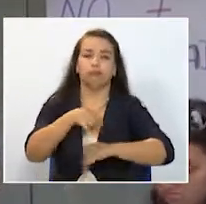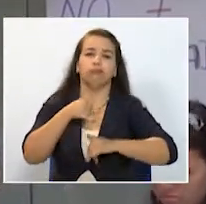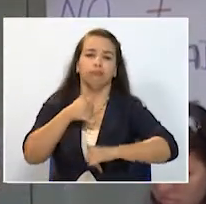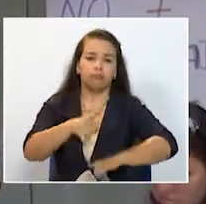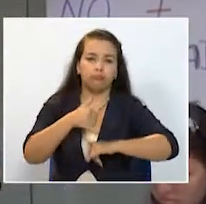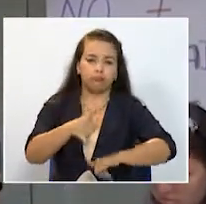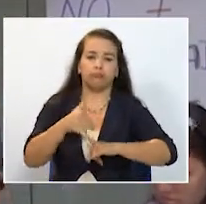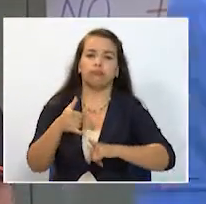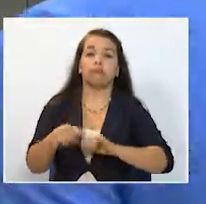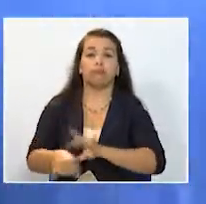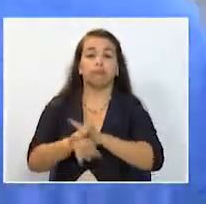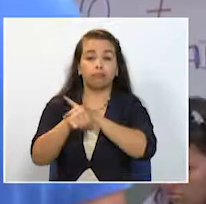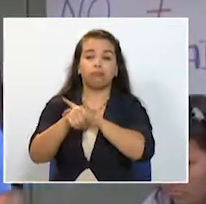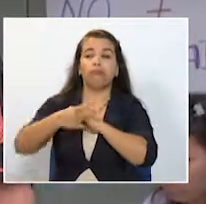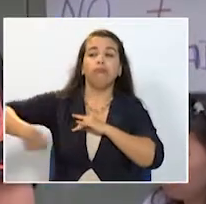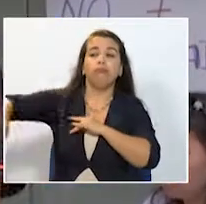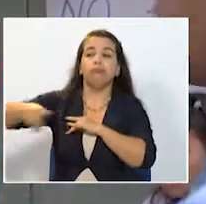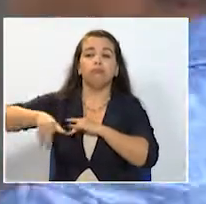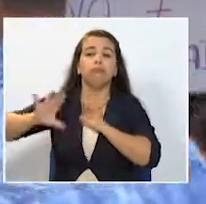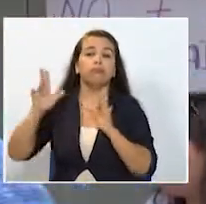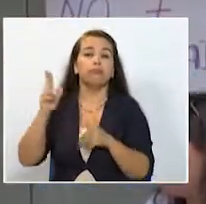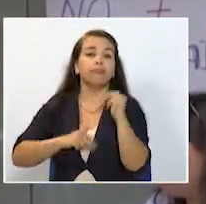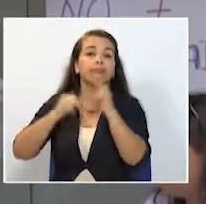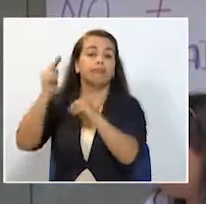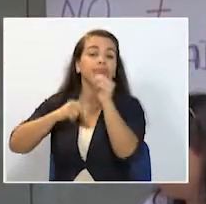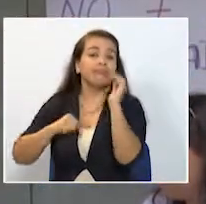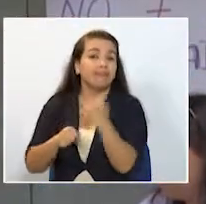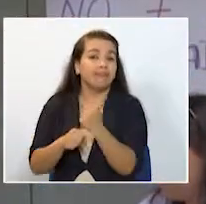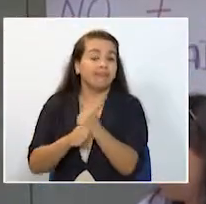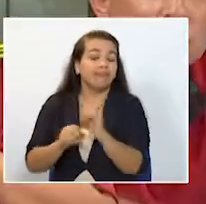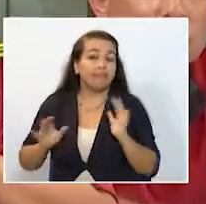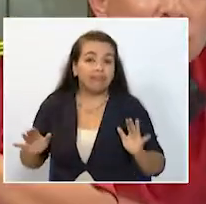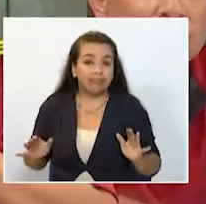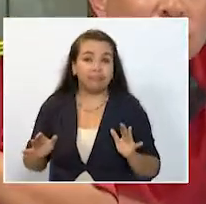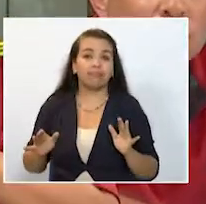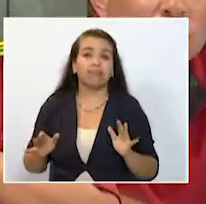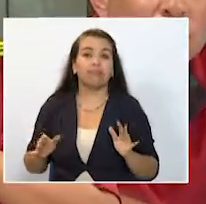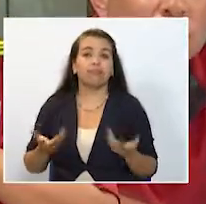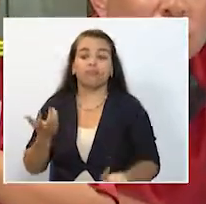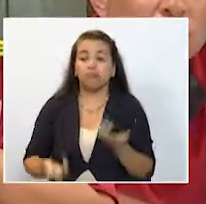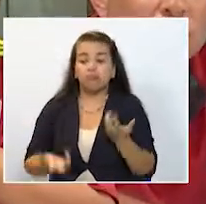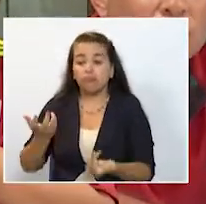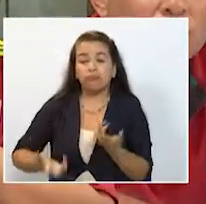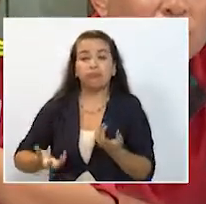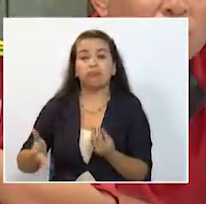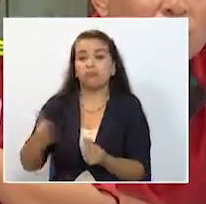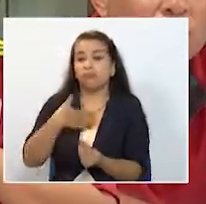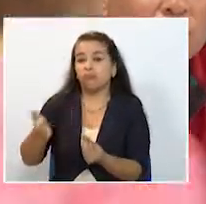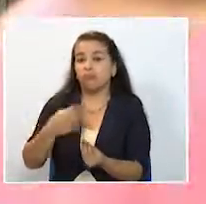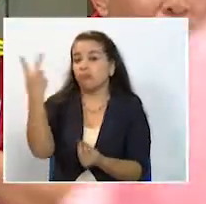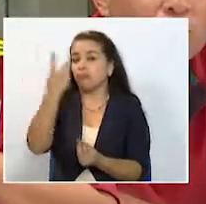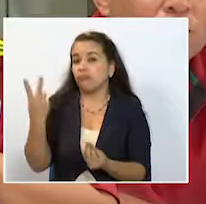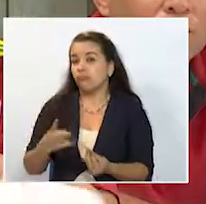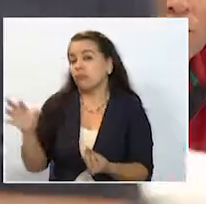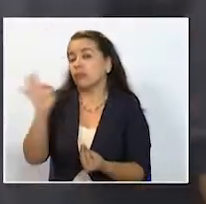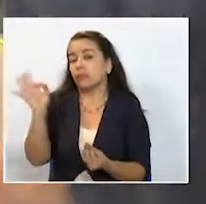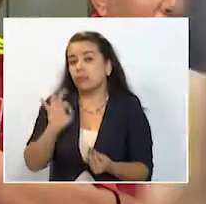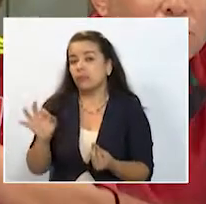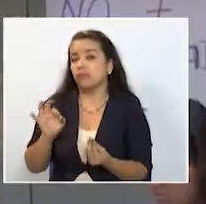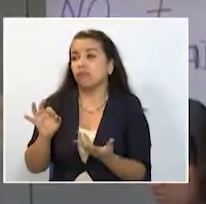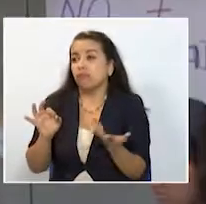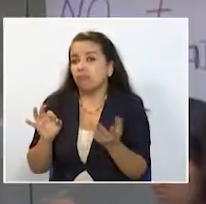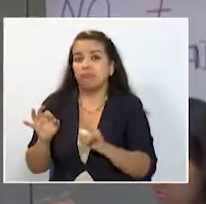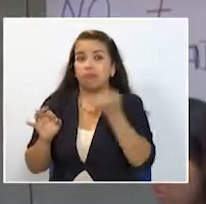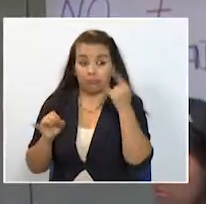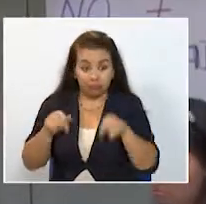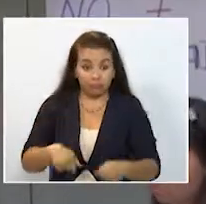doctores que están incluso yendo a construcción que están haciendo comidas típicas venezolanas o aprendieron a hacer